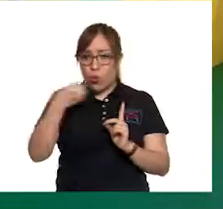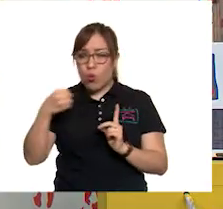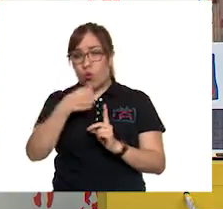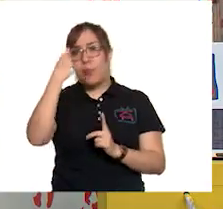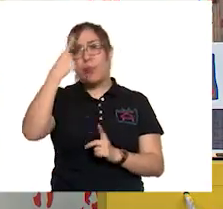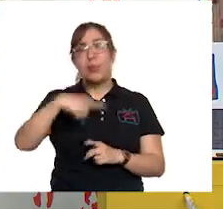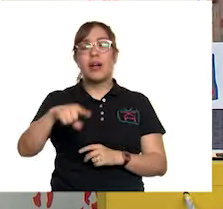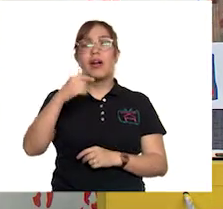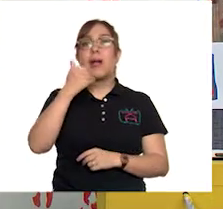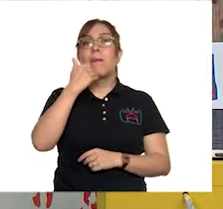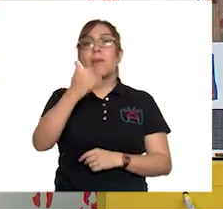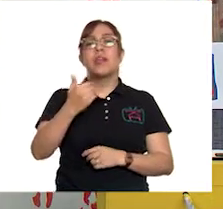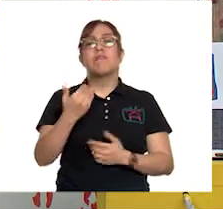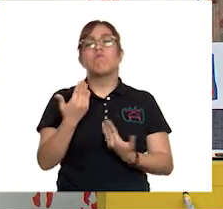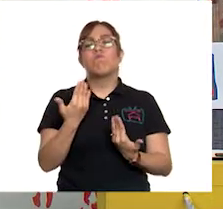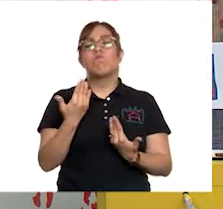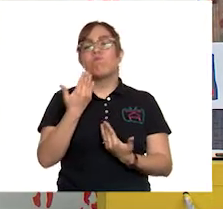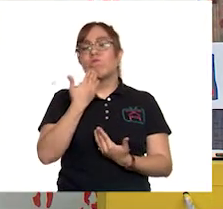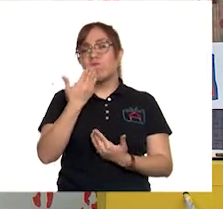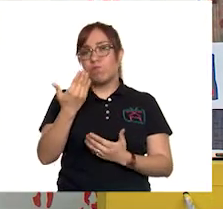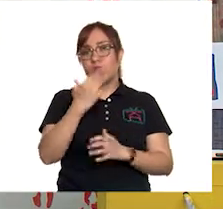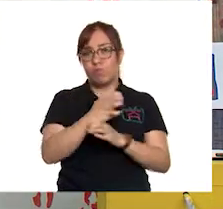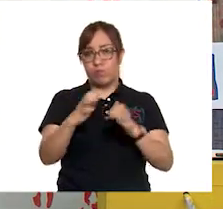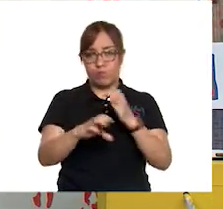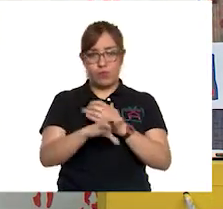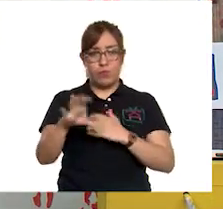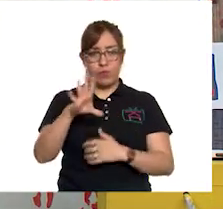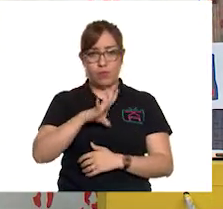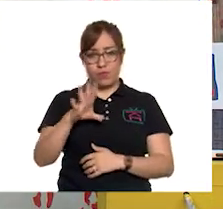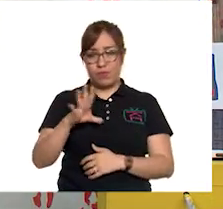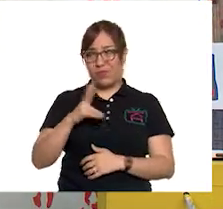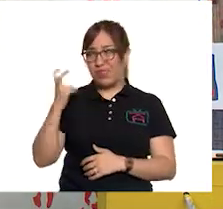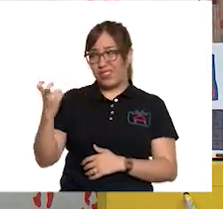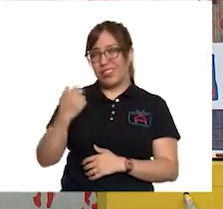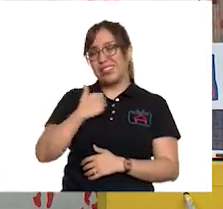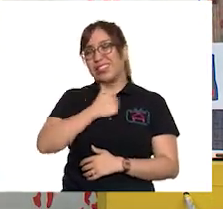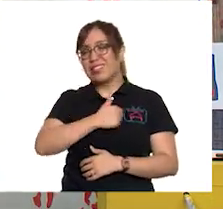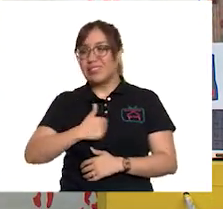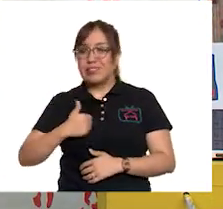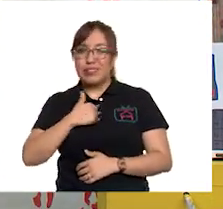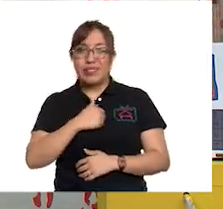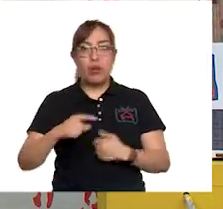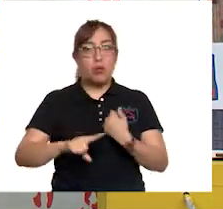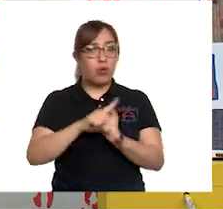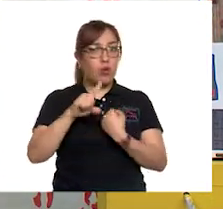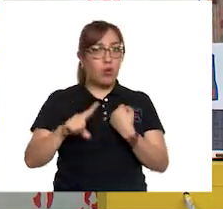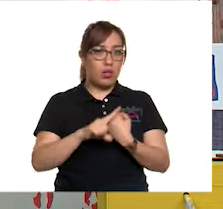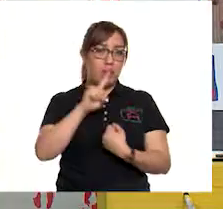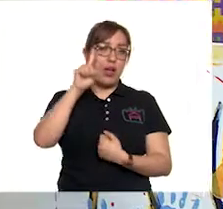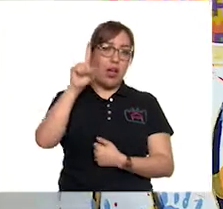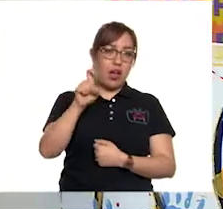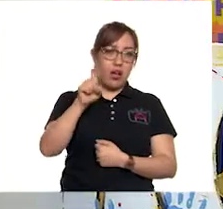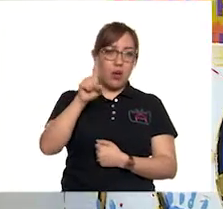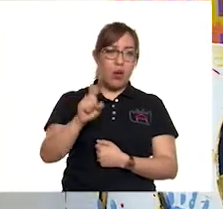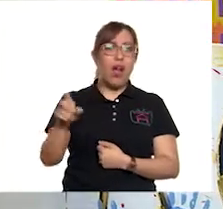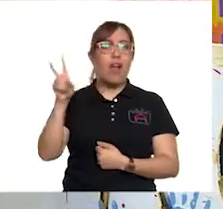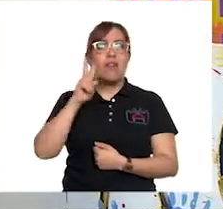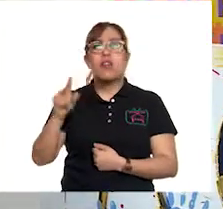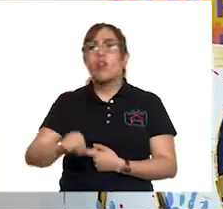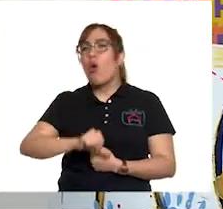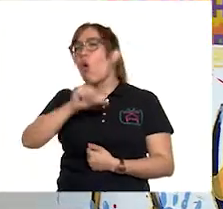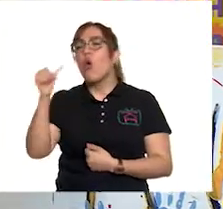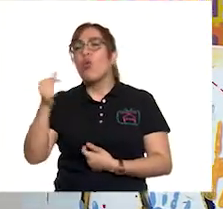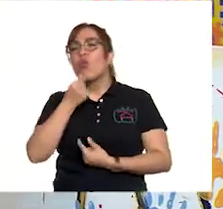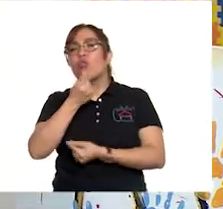comunes. En este caso, y lamentablemente, es el tener agua. Ay, vamos a escuchar a más niños y